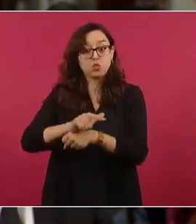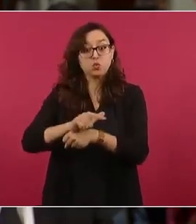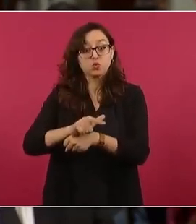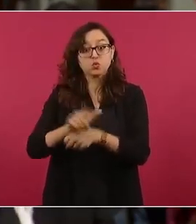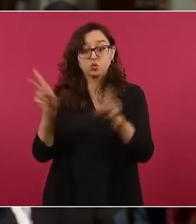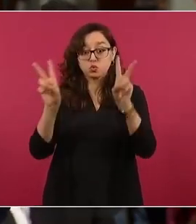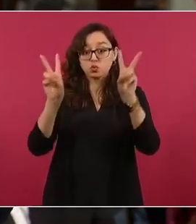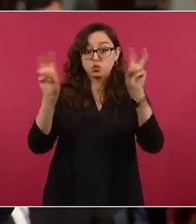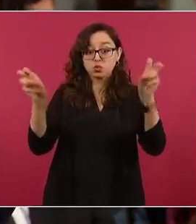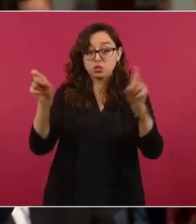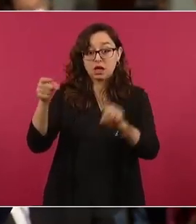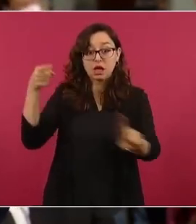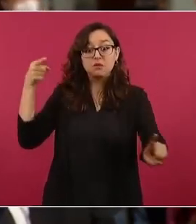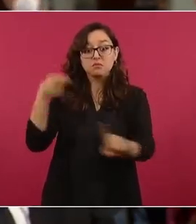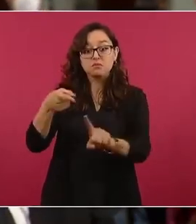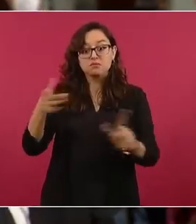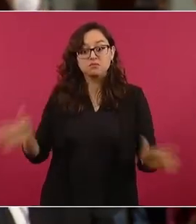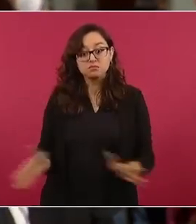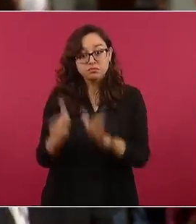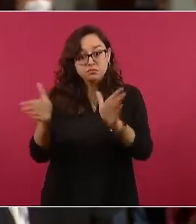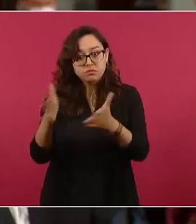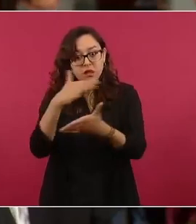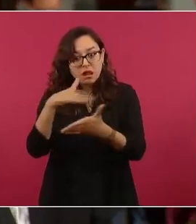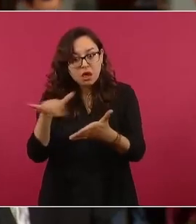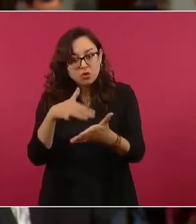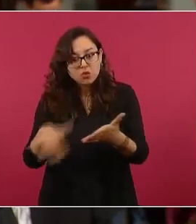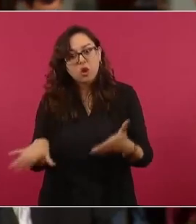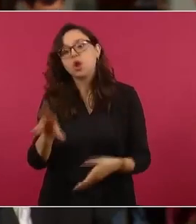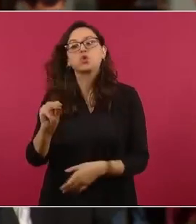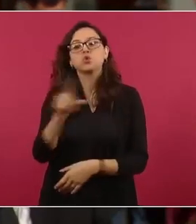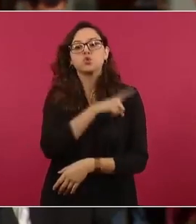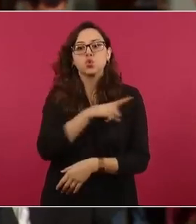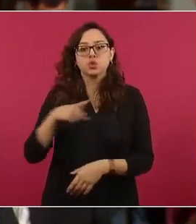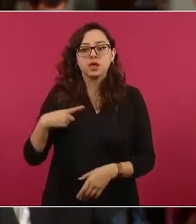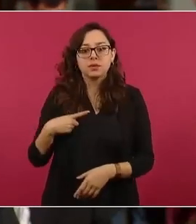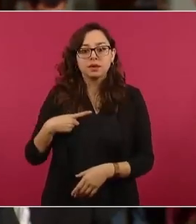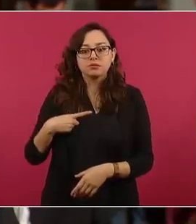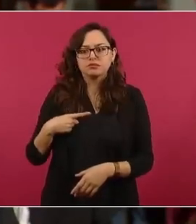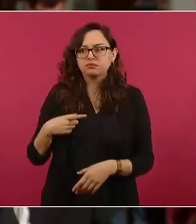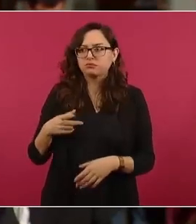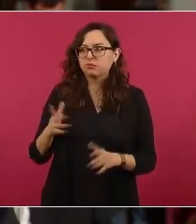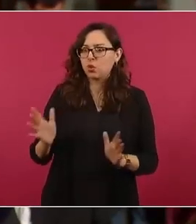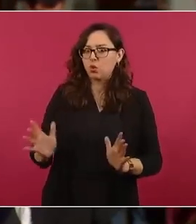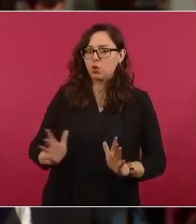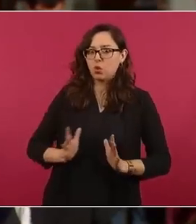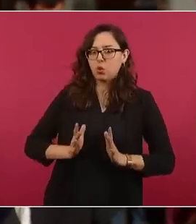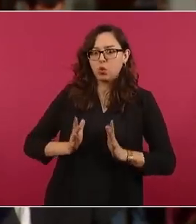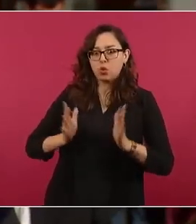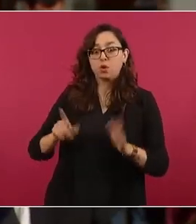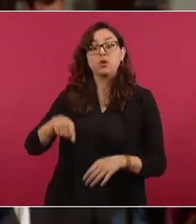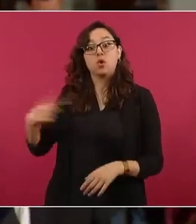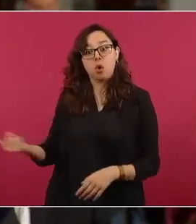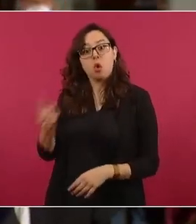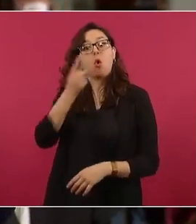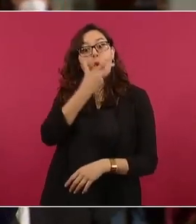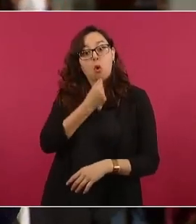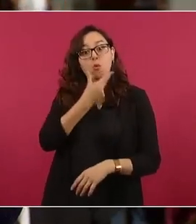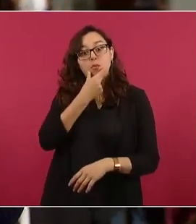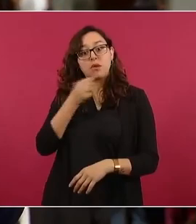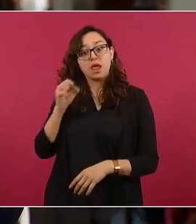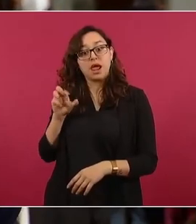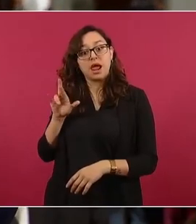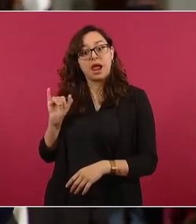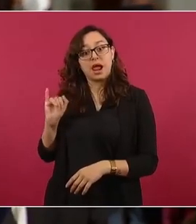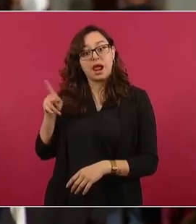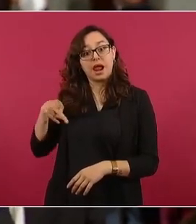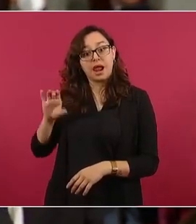comillas, no debe dedicarse a fomentar la lectura y dice, aunque usted no lo crea, Erick Gutiérrez contesta, les